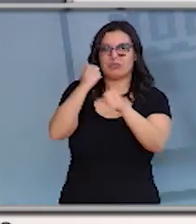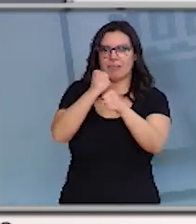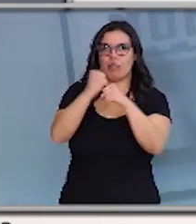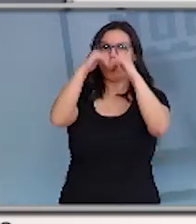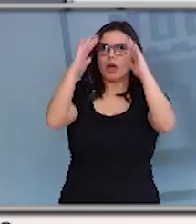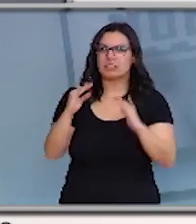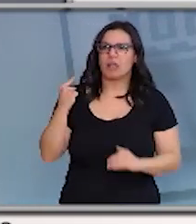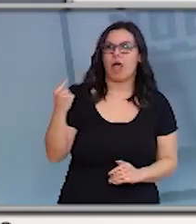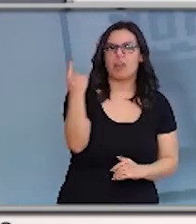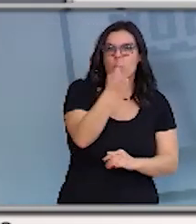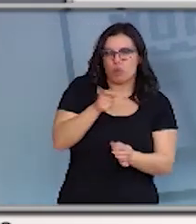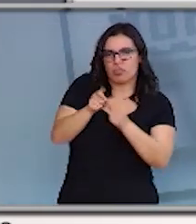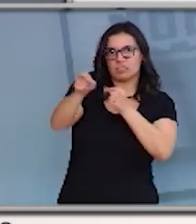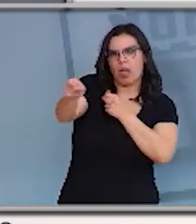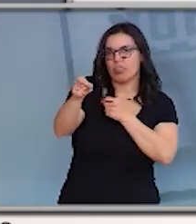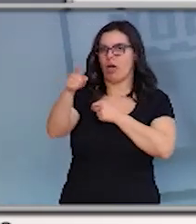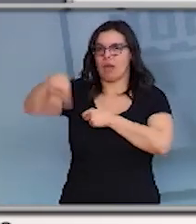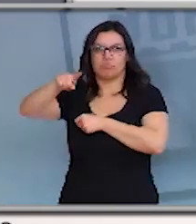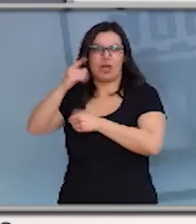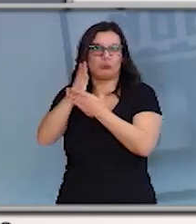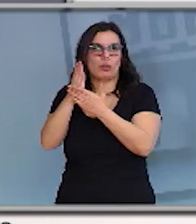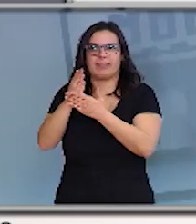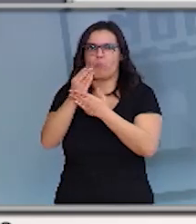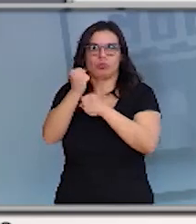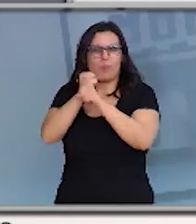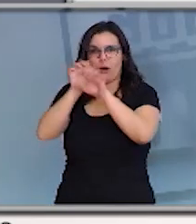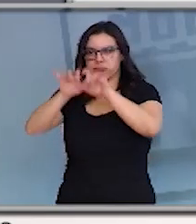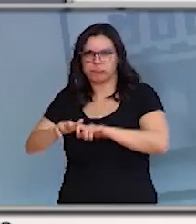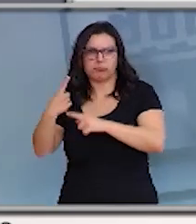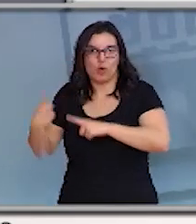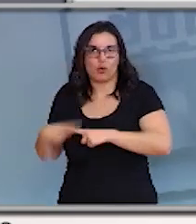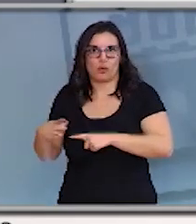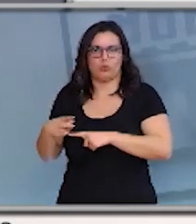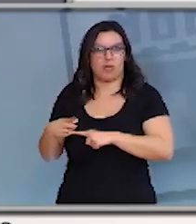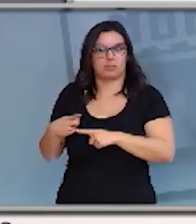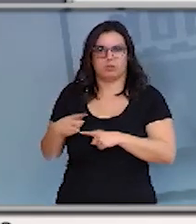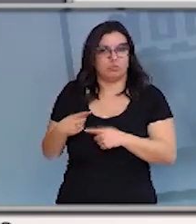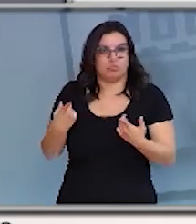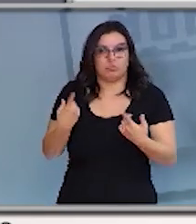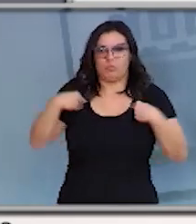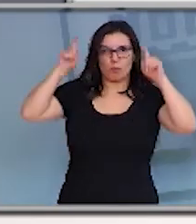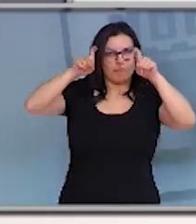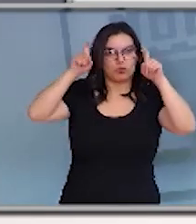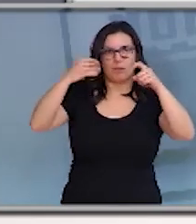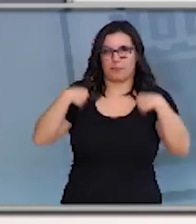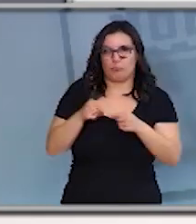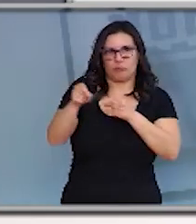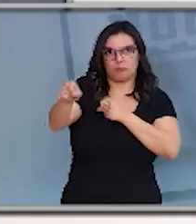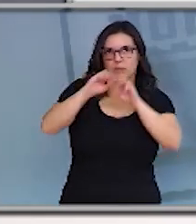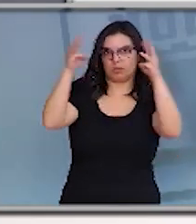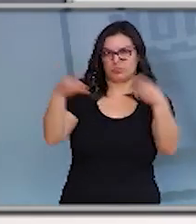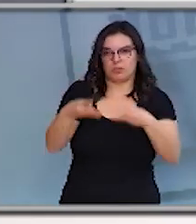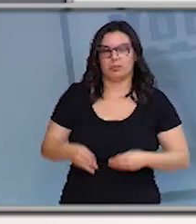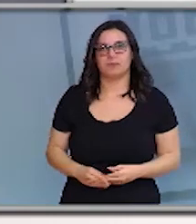domicilios online e facendo trabalos e seguir desarrollando nosas actividades docentes. Sin máis,